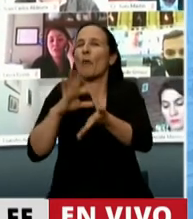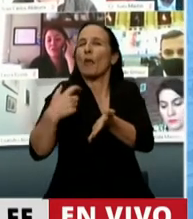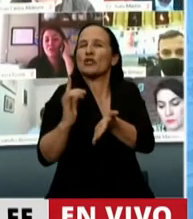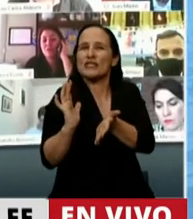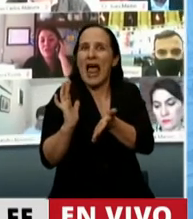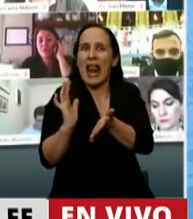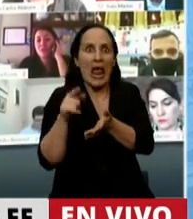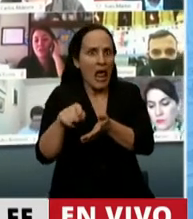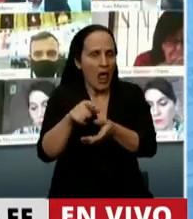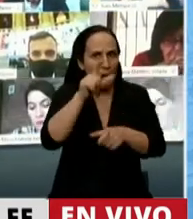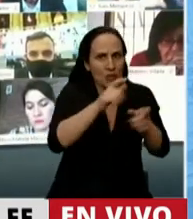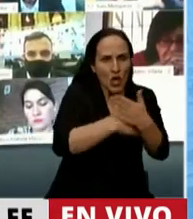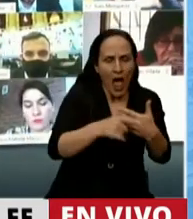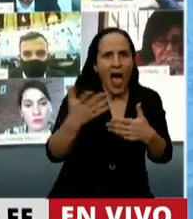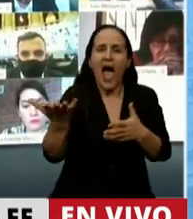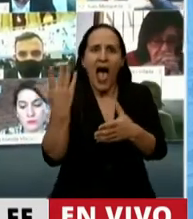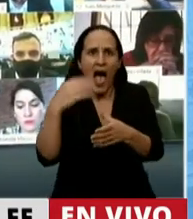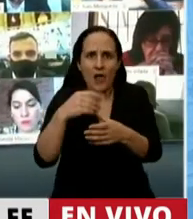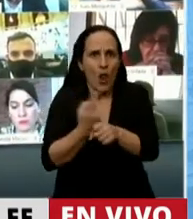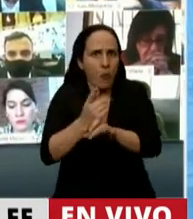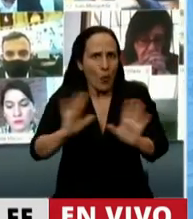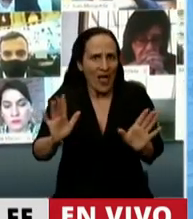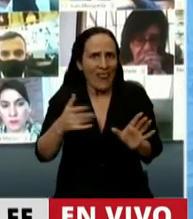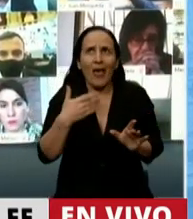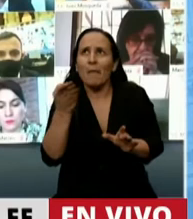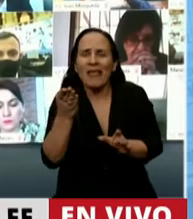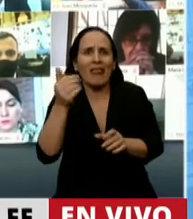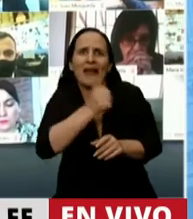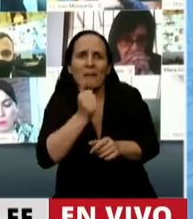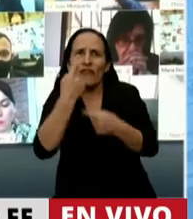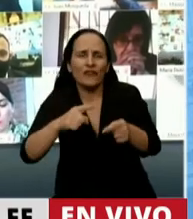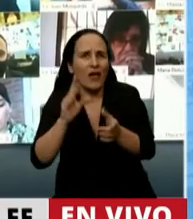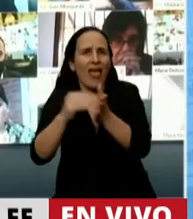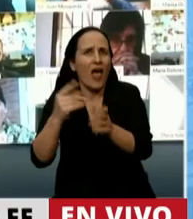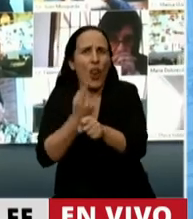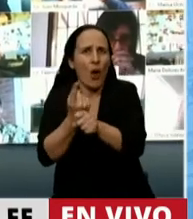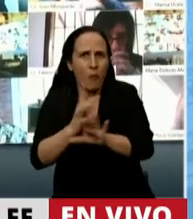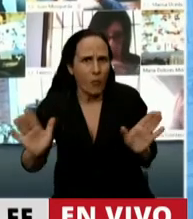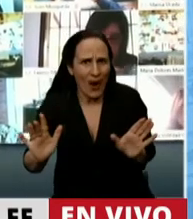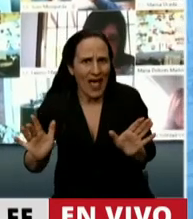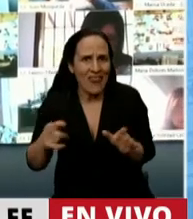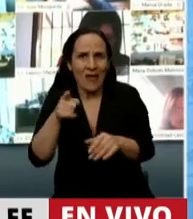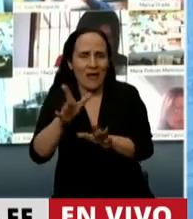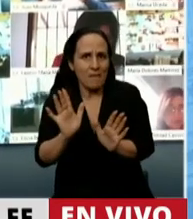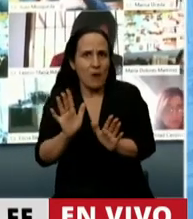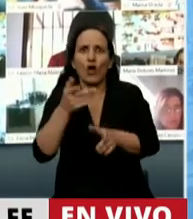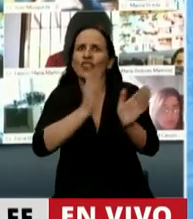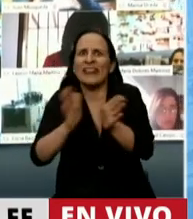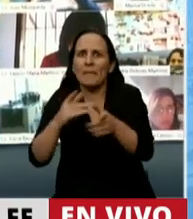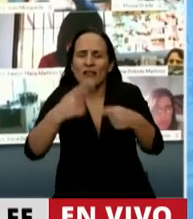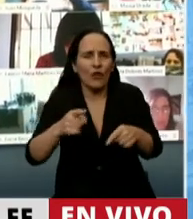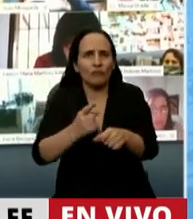apoyarse en ese programa para conseguir medicamentos o hacer los tratamientos clínicos.